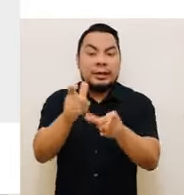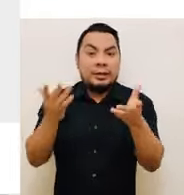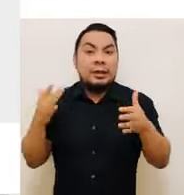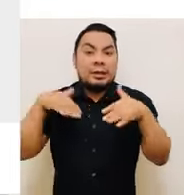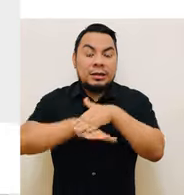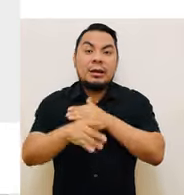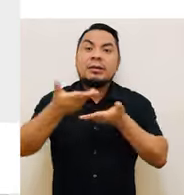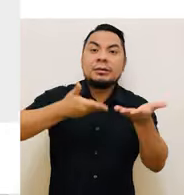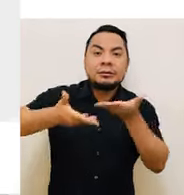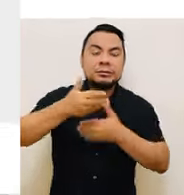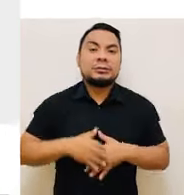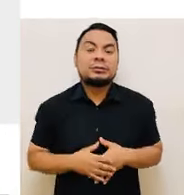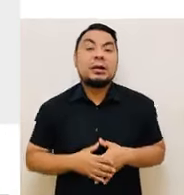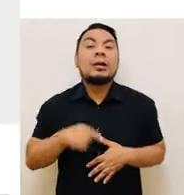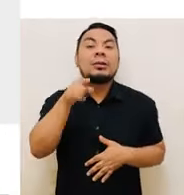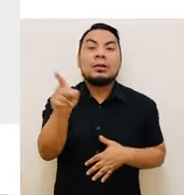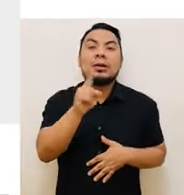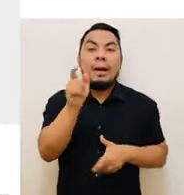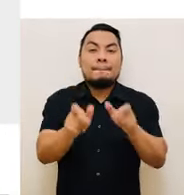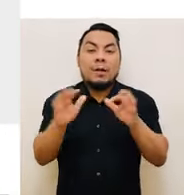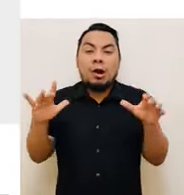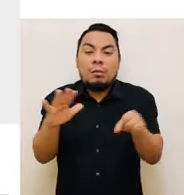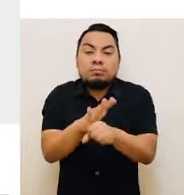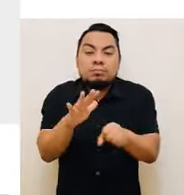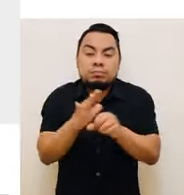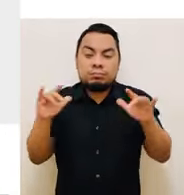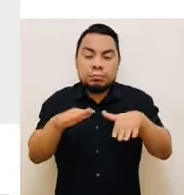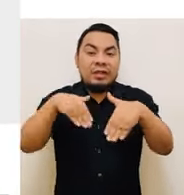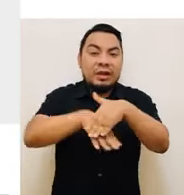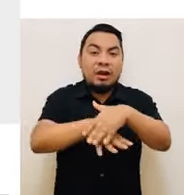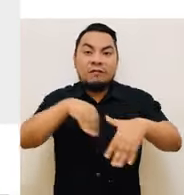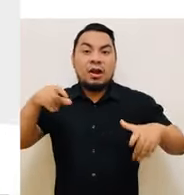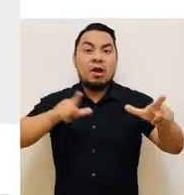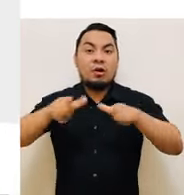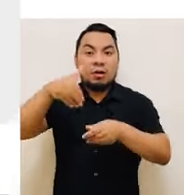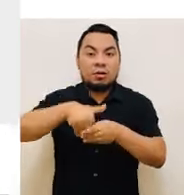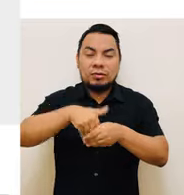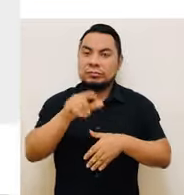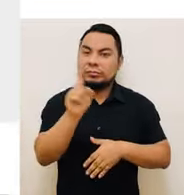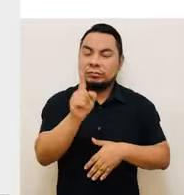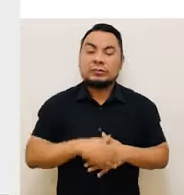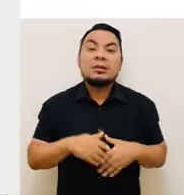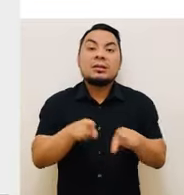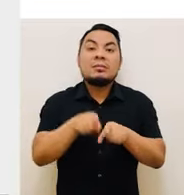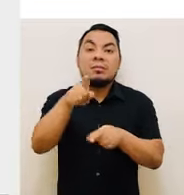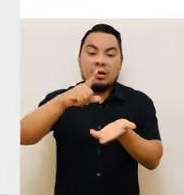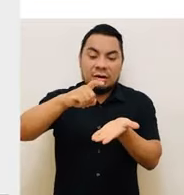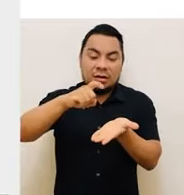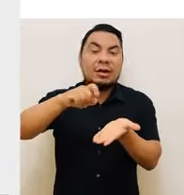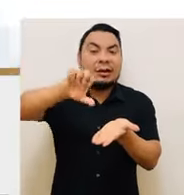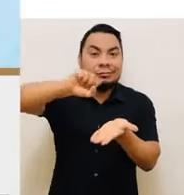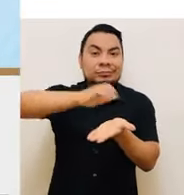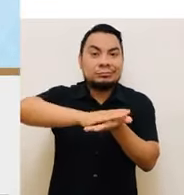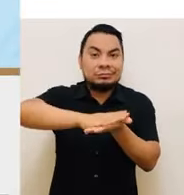con quienes interactúes. Evita las aglomeraciones dentro o fuera del local de votación. Utiliza alcohol en gel o